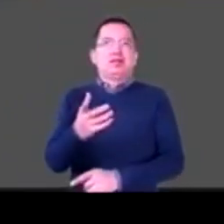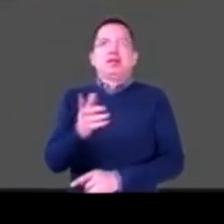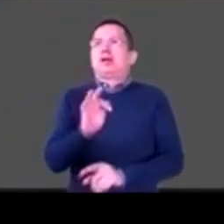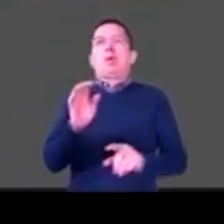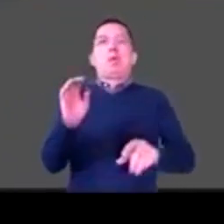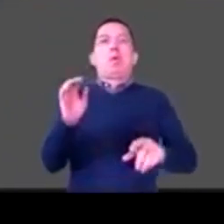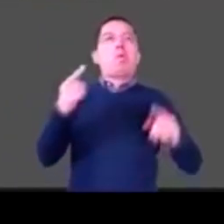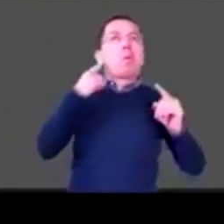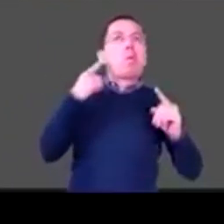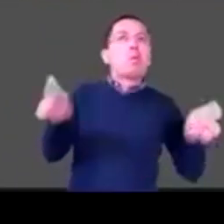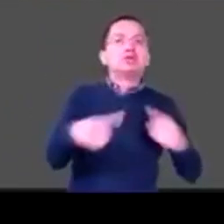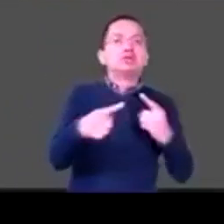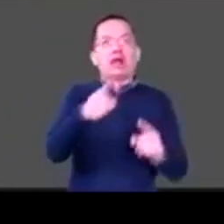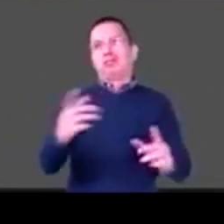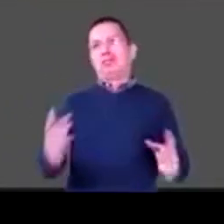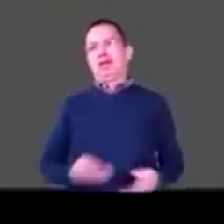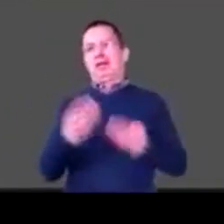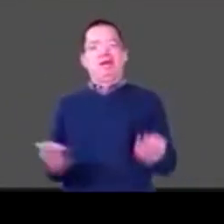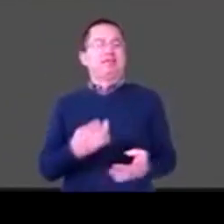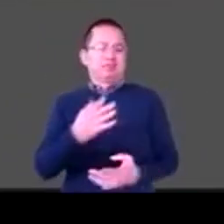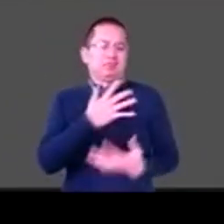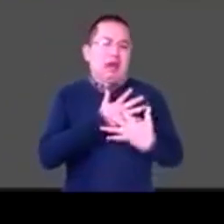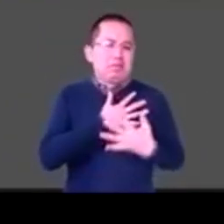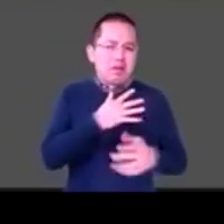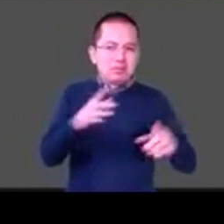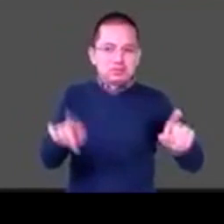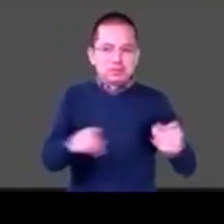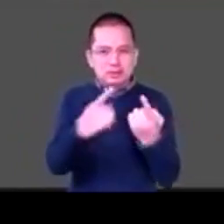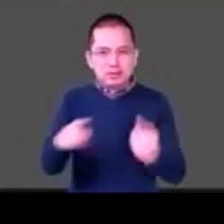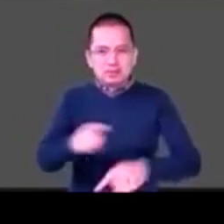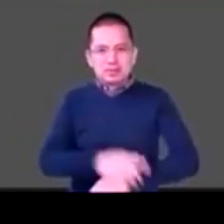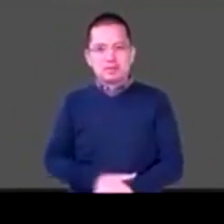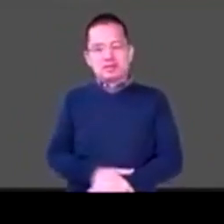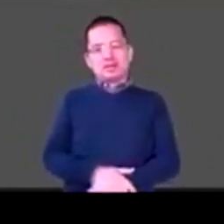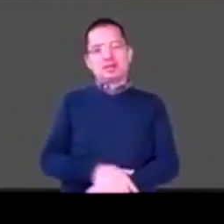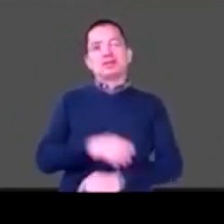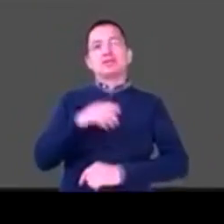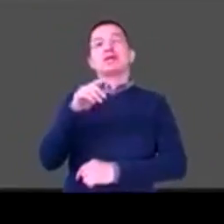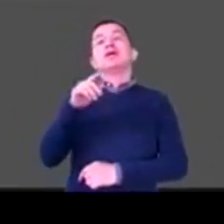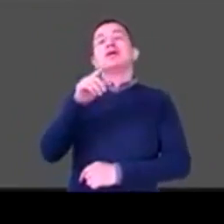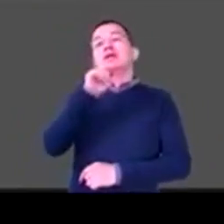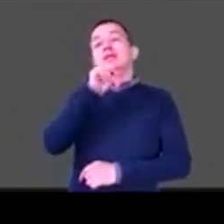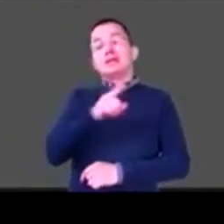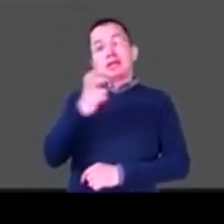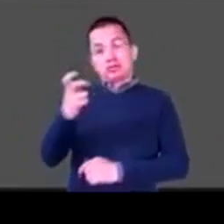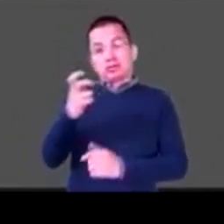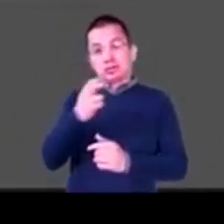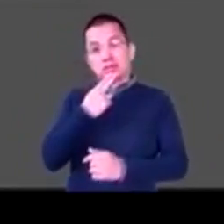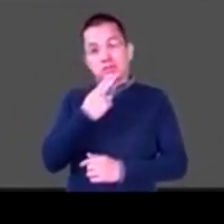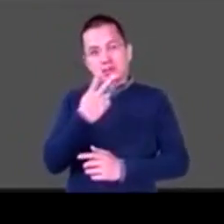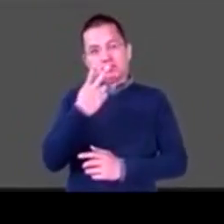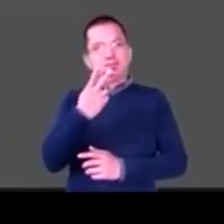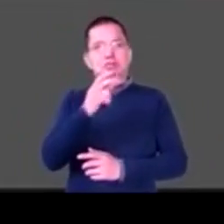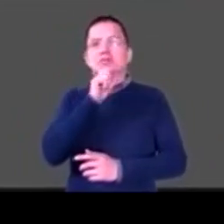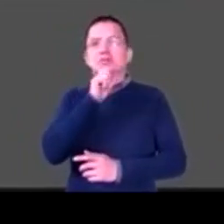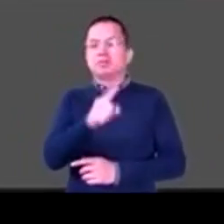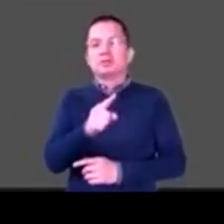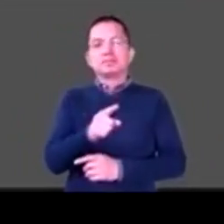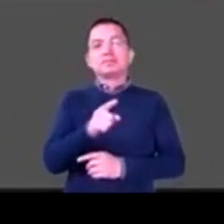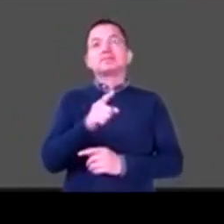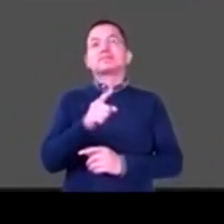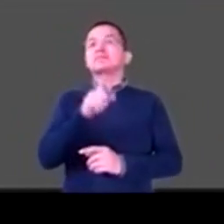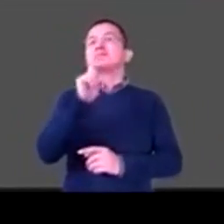lo que sea. Entonces, eso. Ha ayudado mucho. En un principio todo esto del Zoom y las